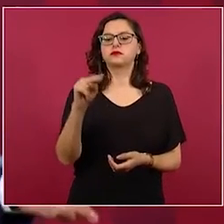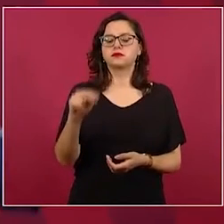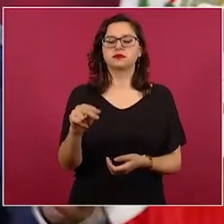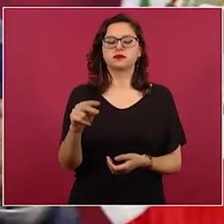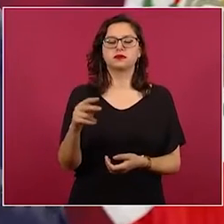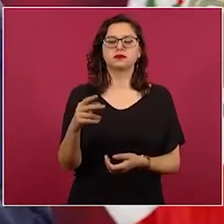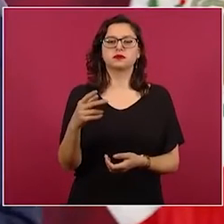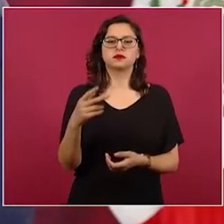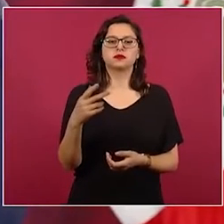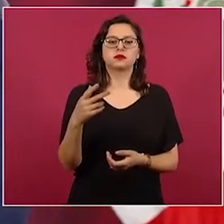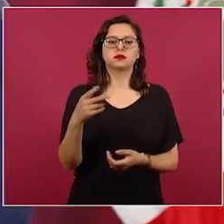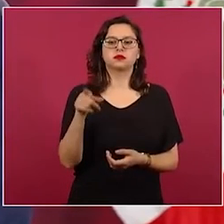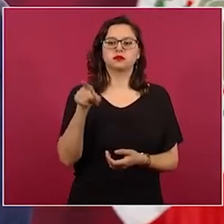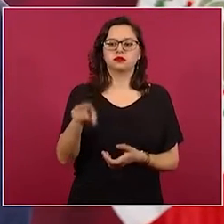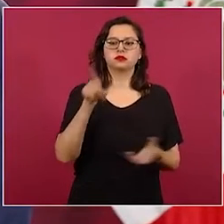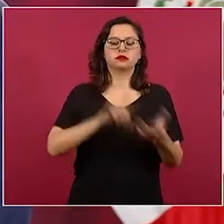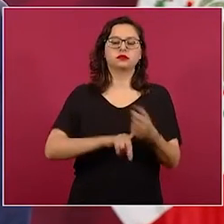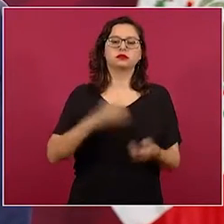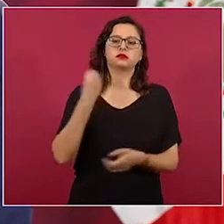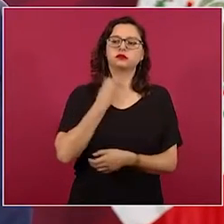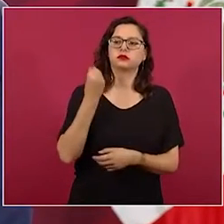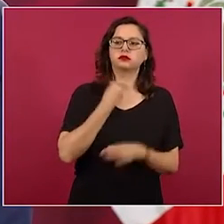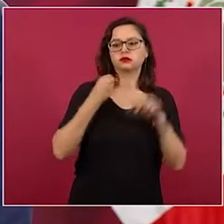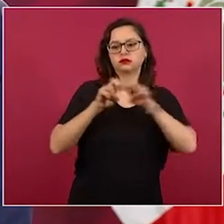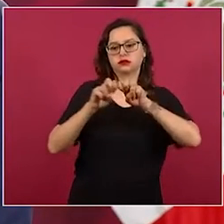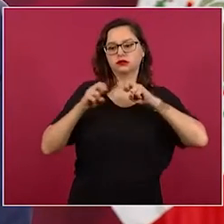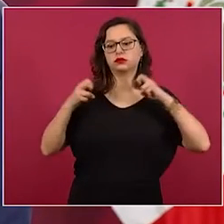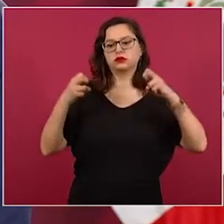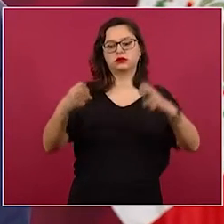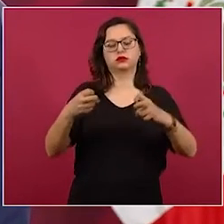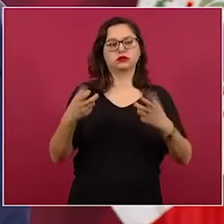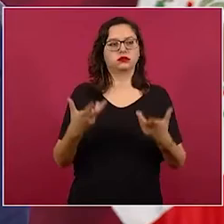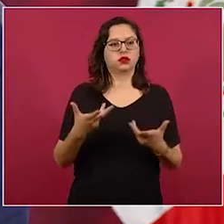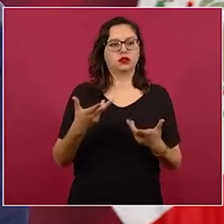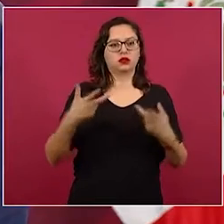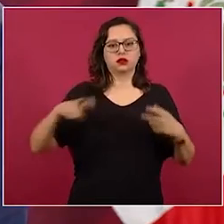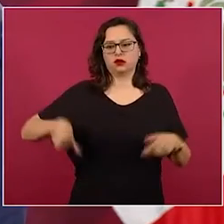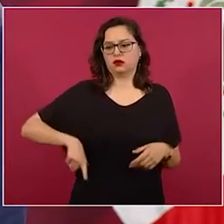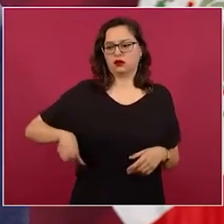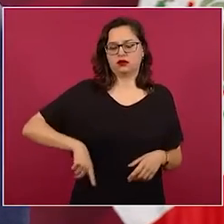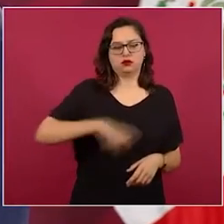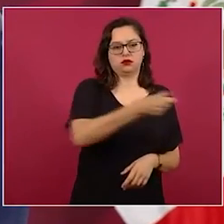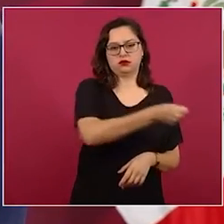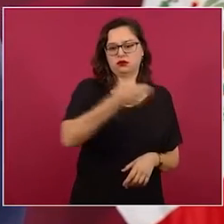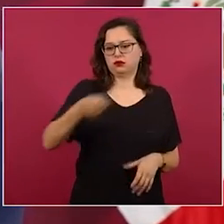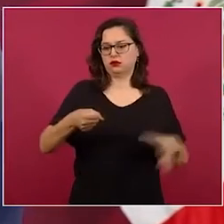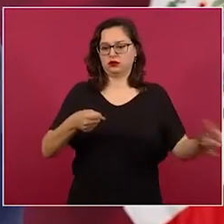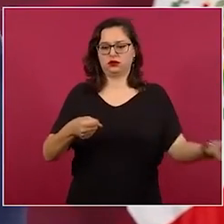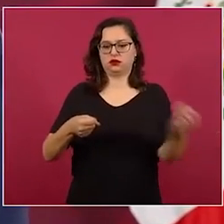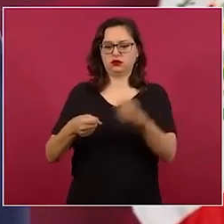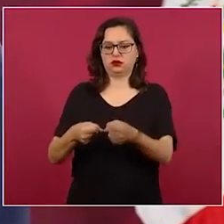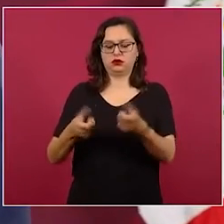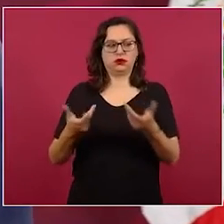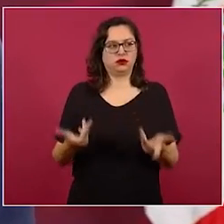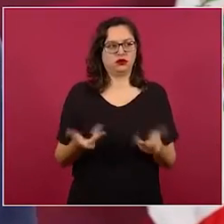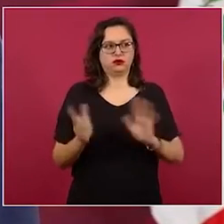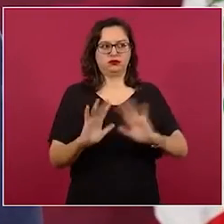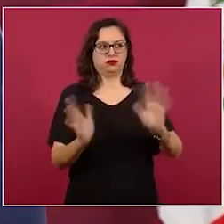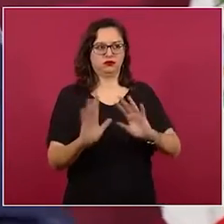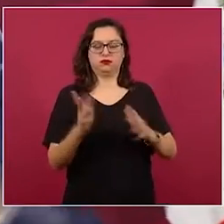elige el pueblo, porque si no son los partidos,